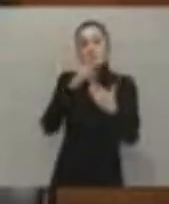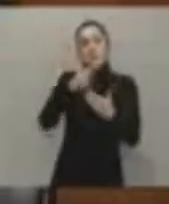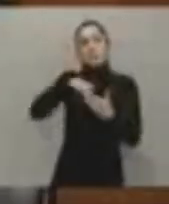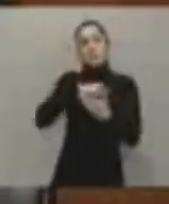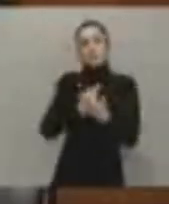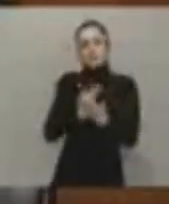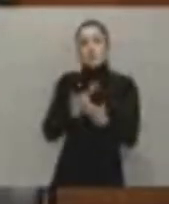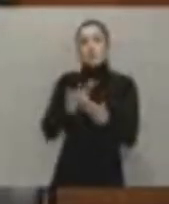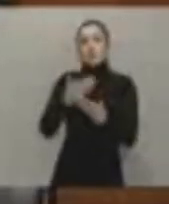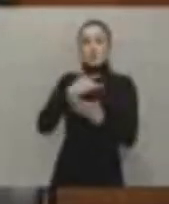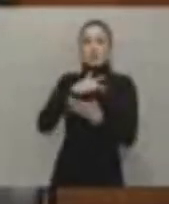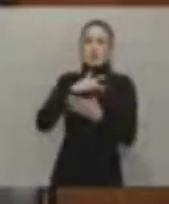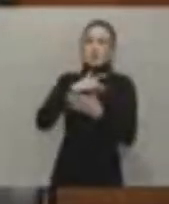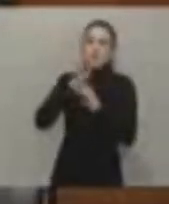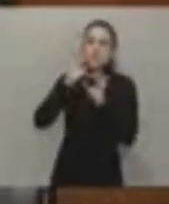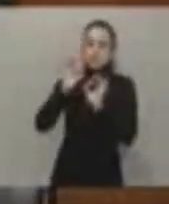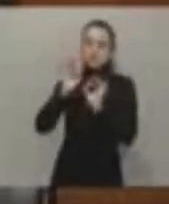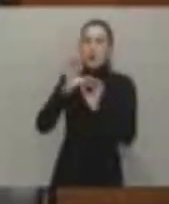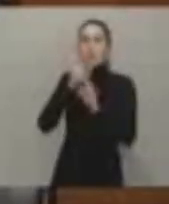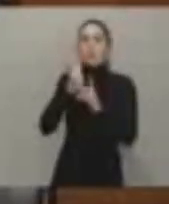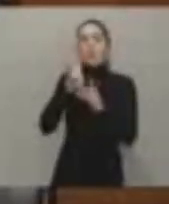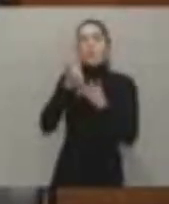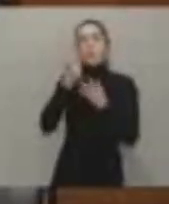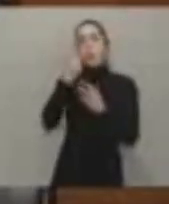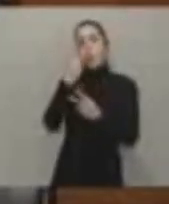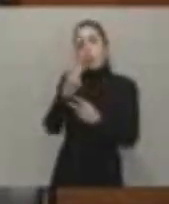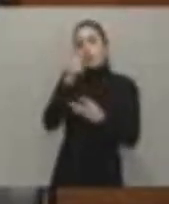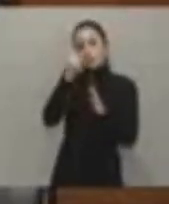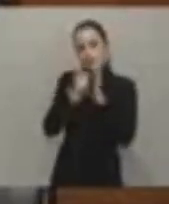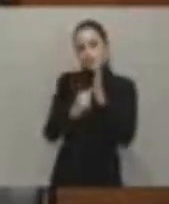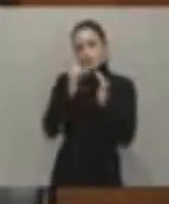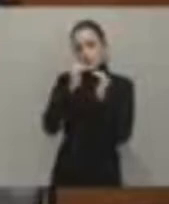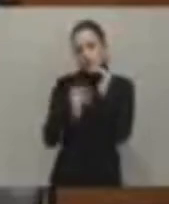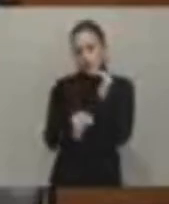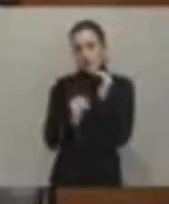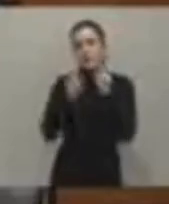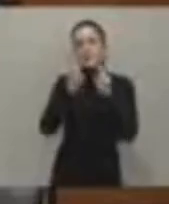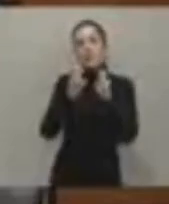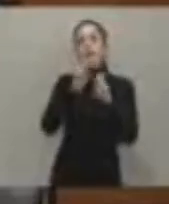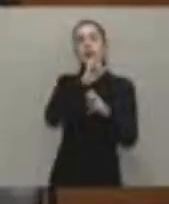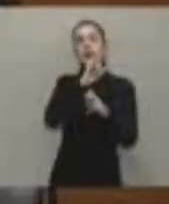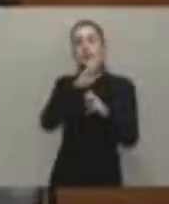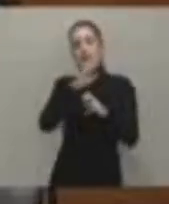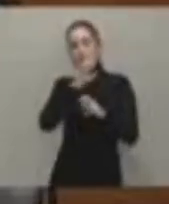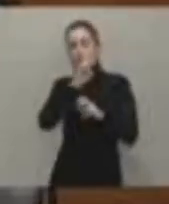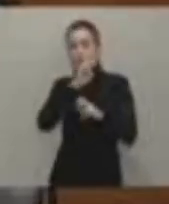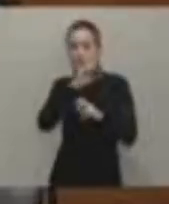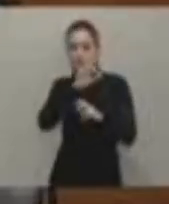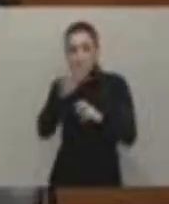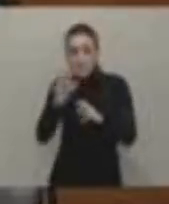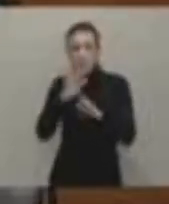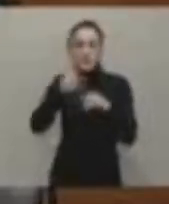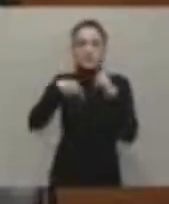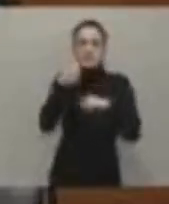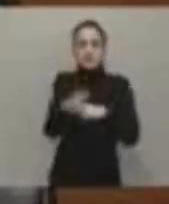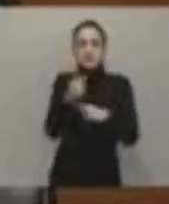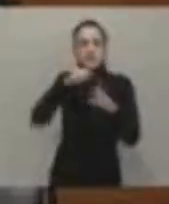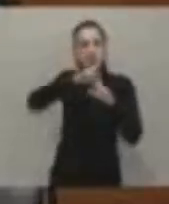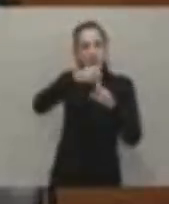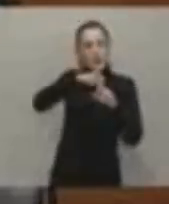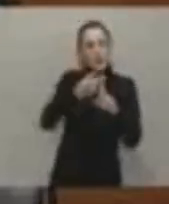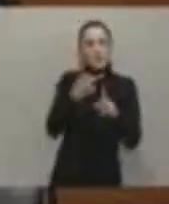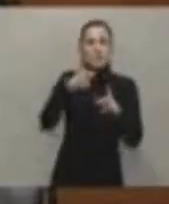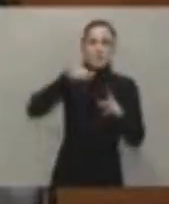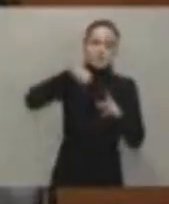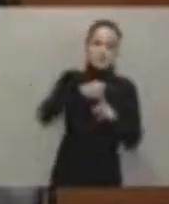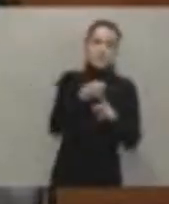puntos en el tramo autonómico del IRPF, se ha atemperado la presión fiscal. Pero déjeme que le diga, no es